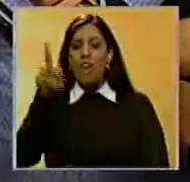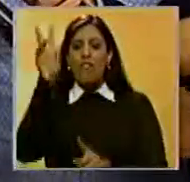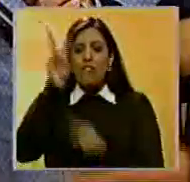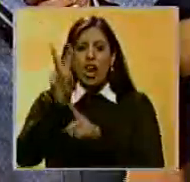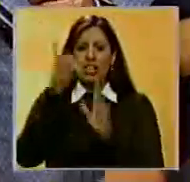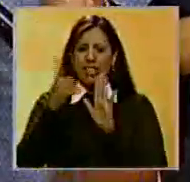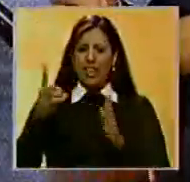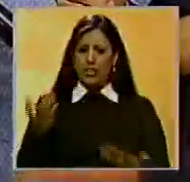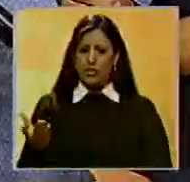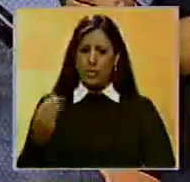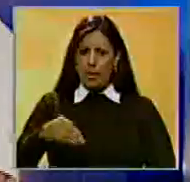va a violar sus derechos constitucionales.